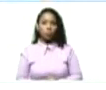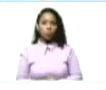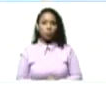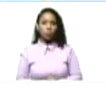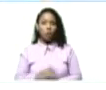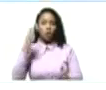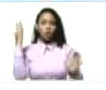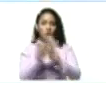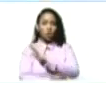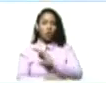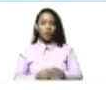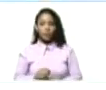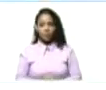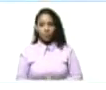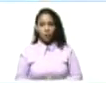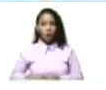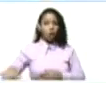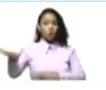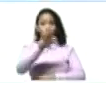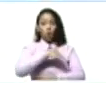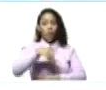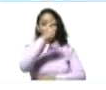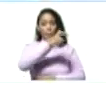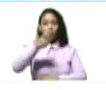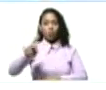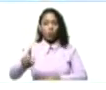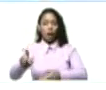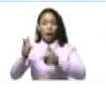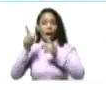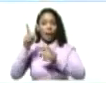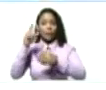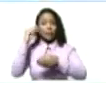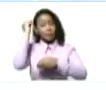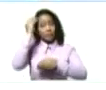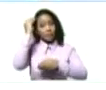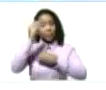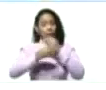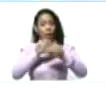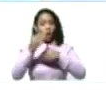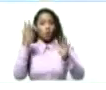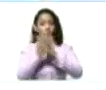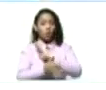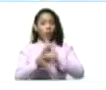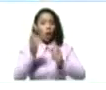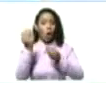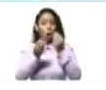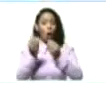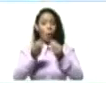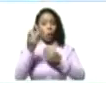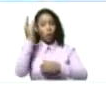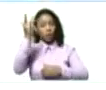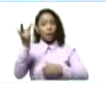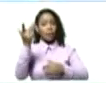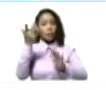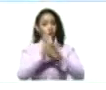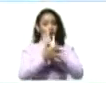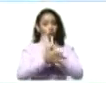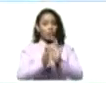Sobre todos los autores materiales. Sobre parte de los autores intelectuales.